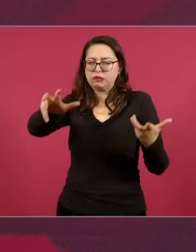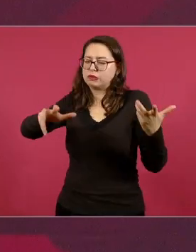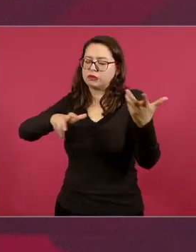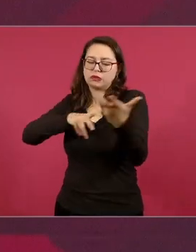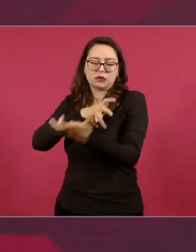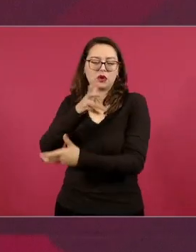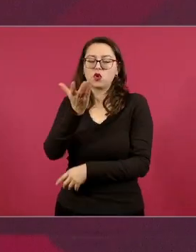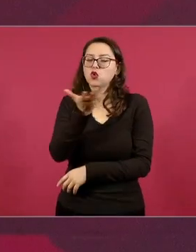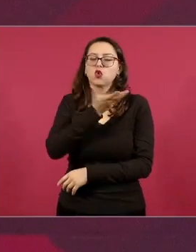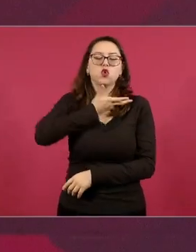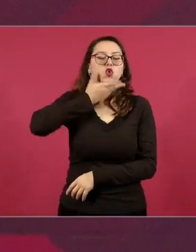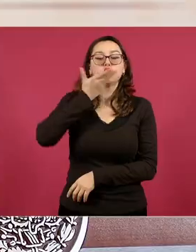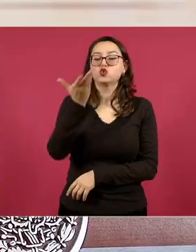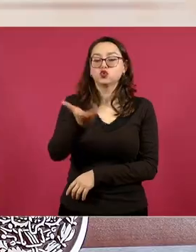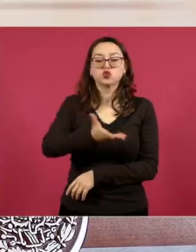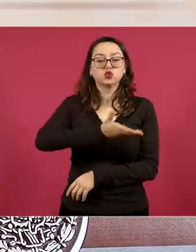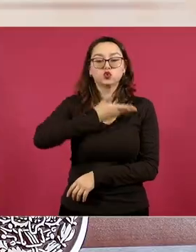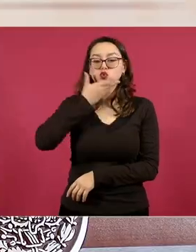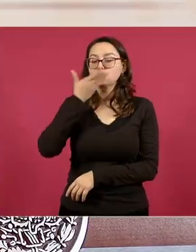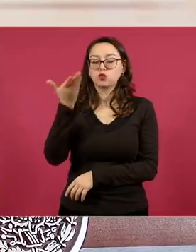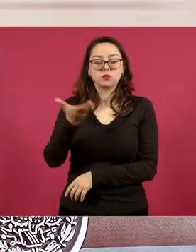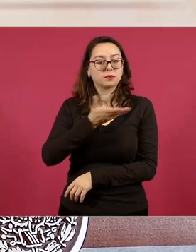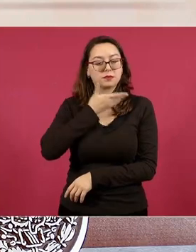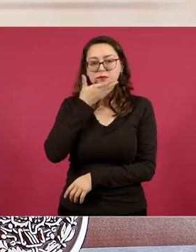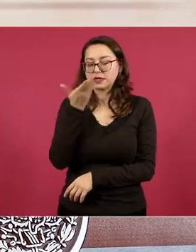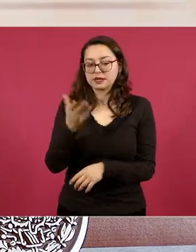es un momento